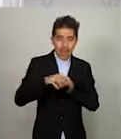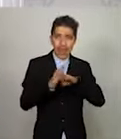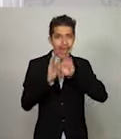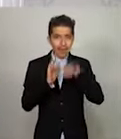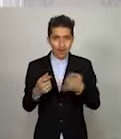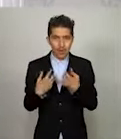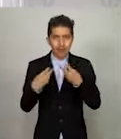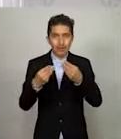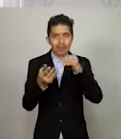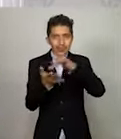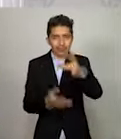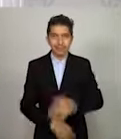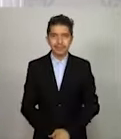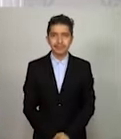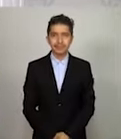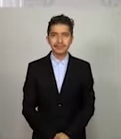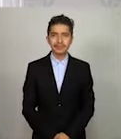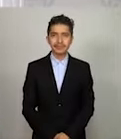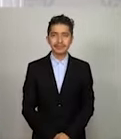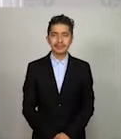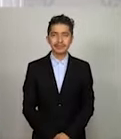primeros en poner el ejemplo. Muchísimas gracias. Muchísimas gracias.